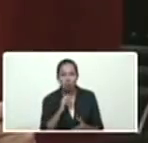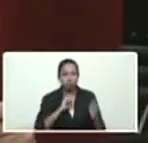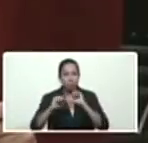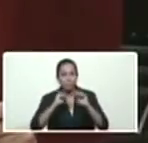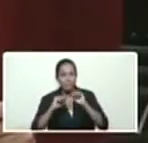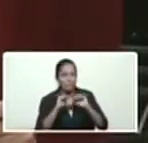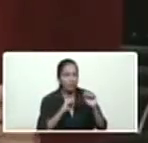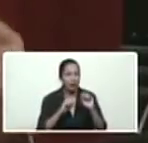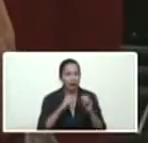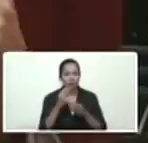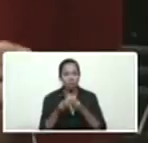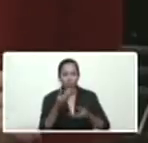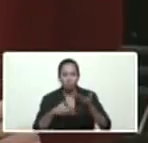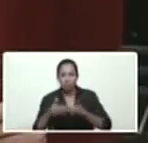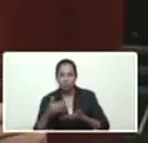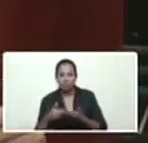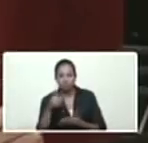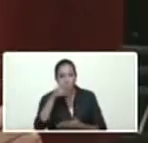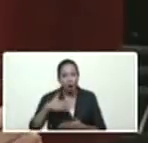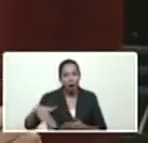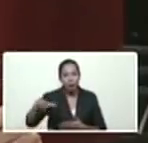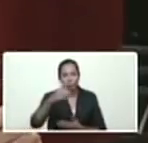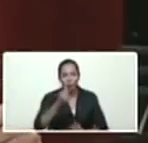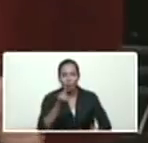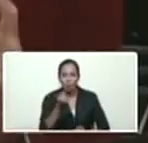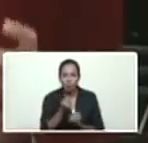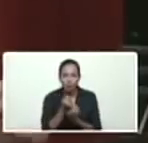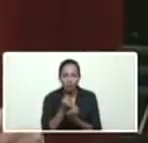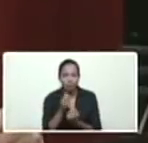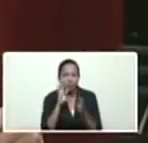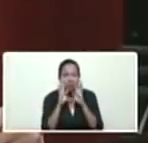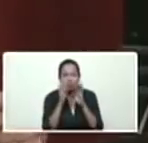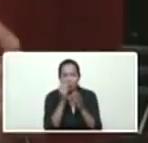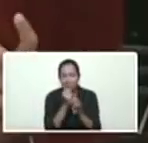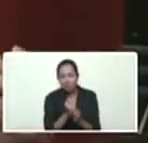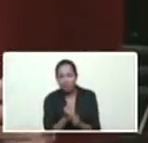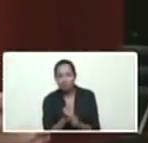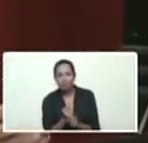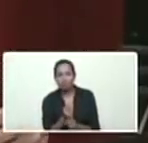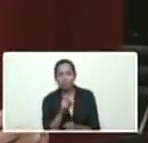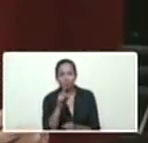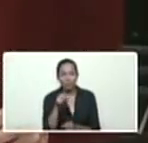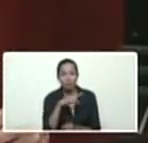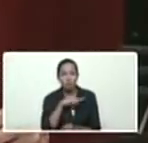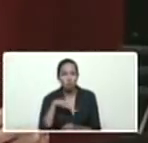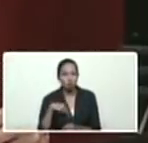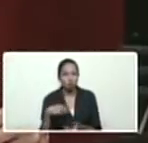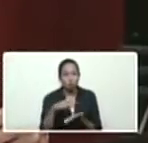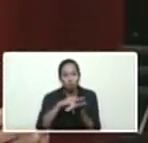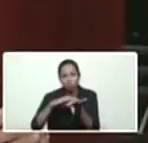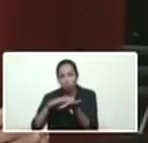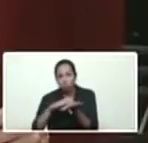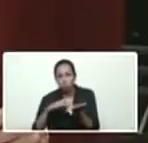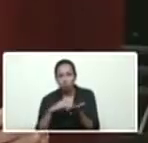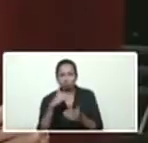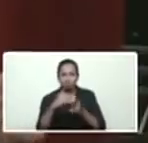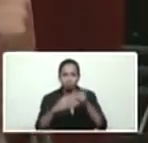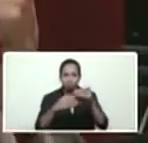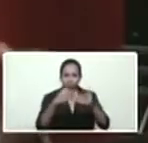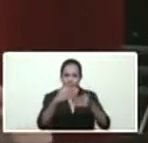dar felicidad y servicio al pueblo y mantener la esperanza y la firmeza. Así que estamos allí recuperando progresivamente, presidente